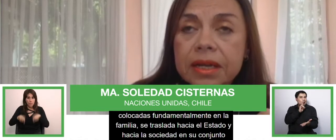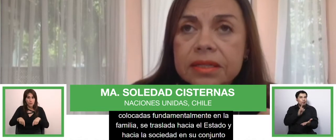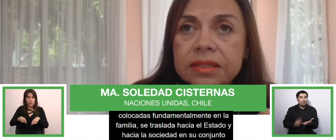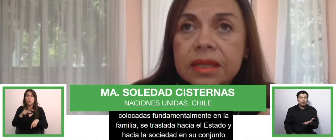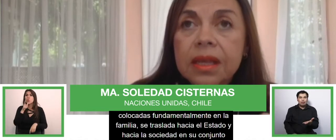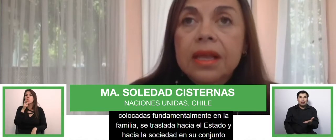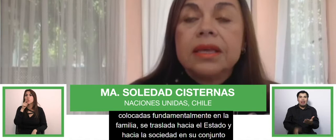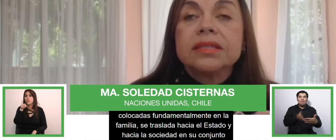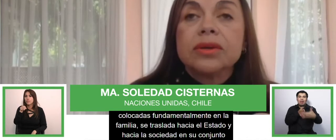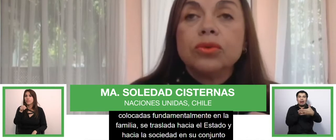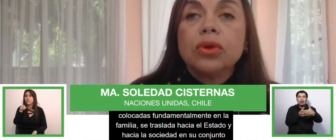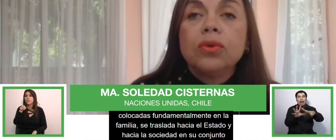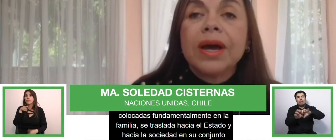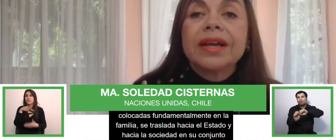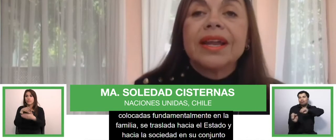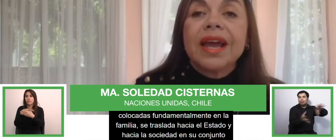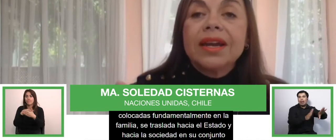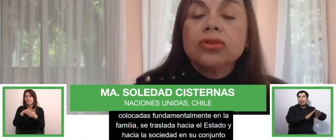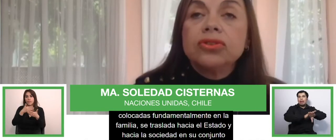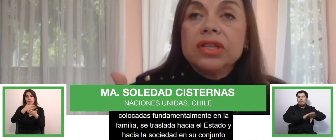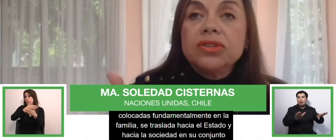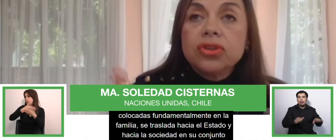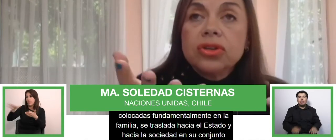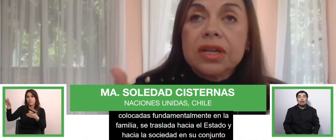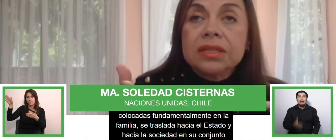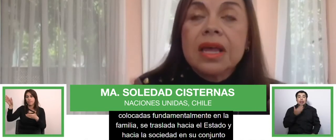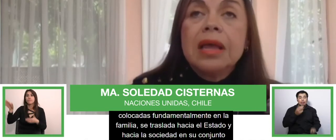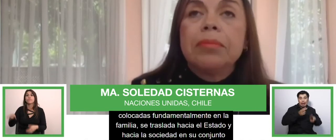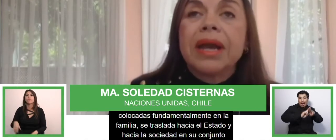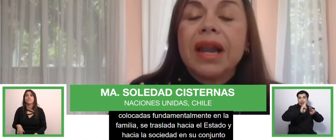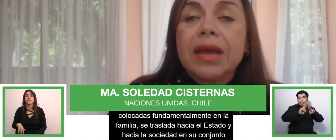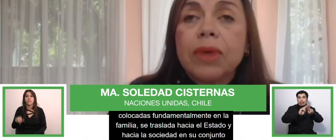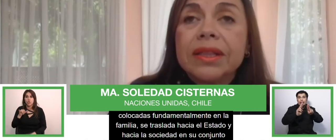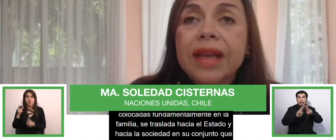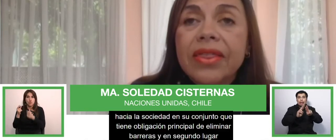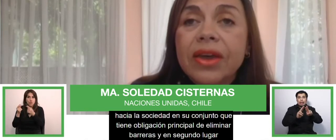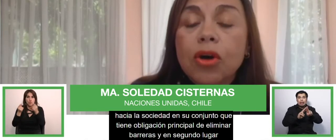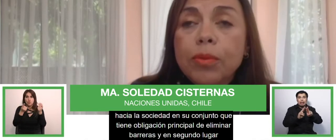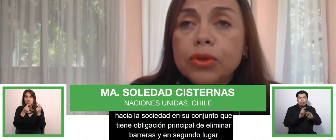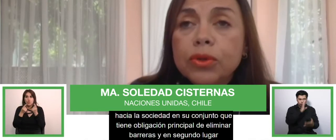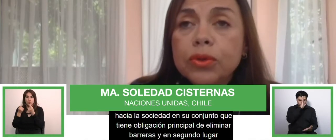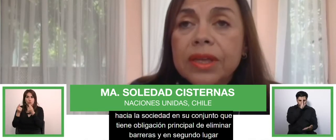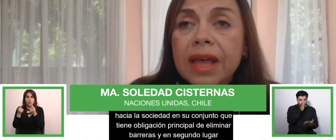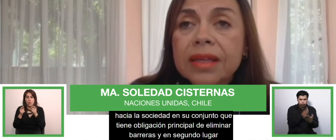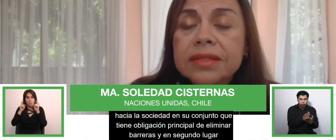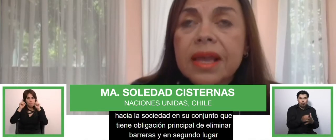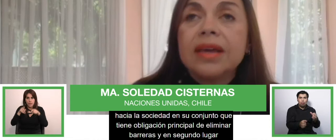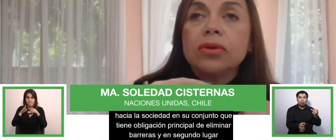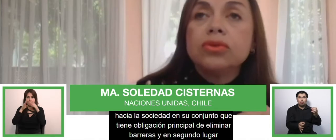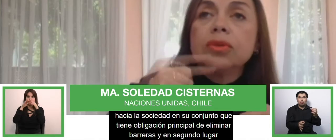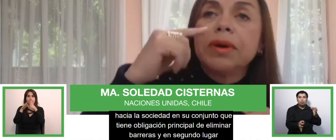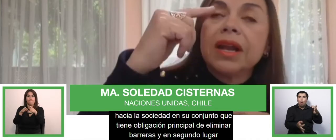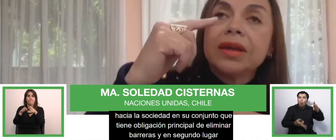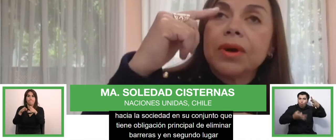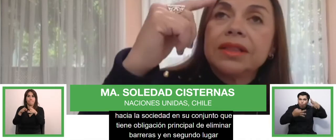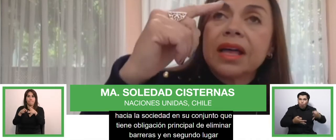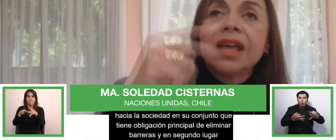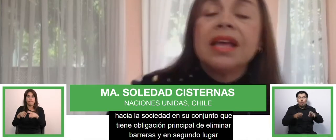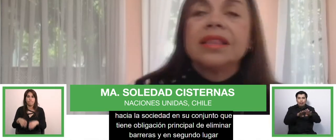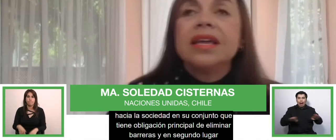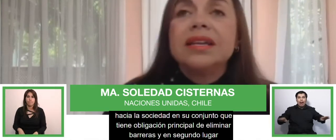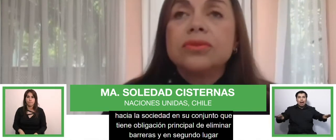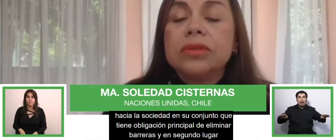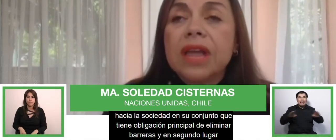barreras. Y en segundo lugar, crear condiciones para la igualdad de oportunidades e incluso para la